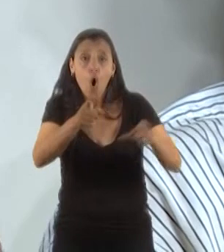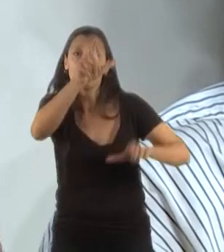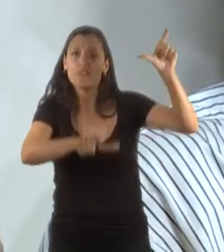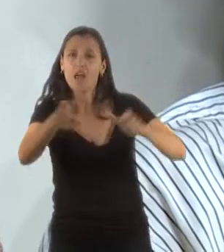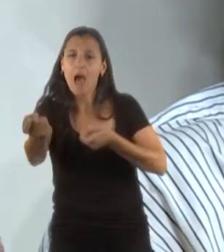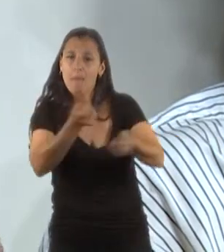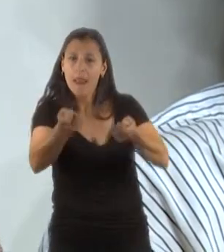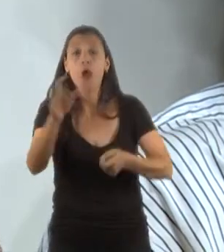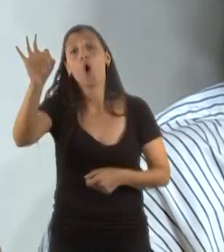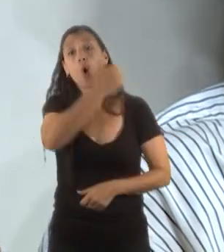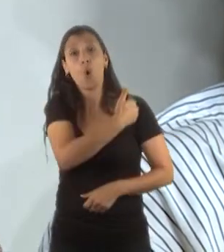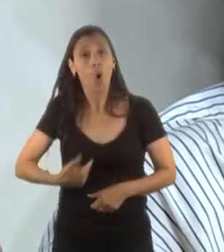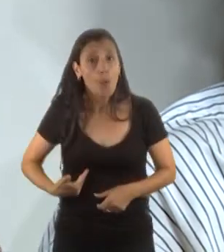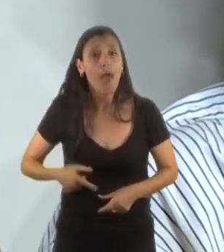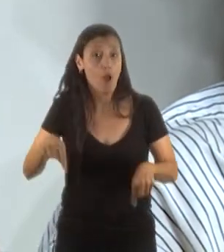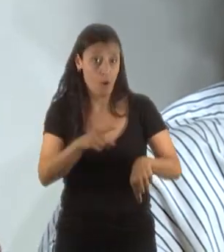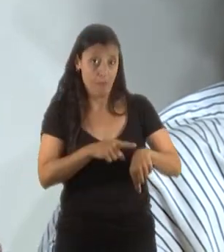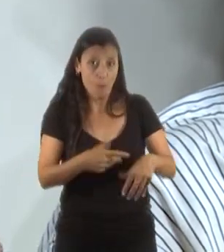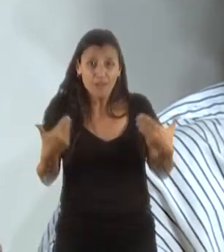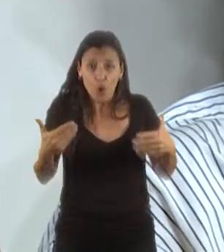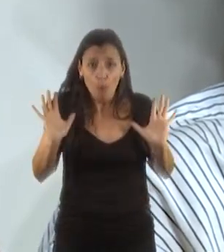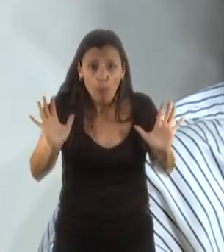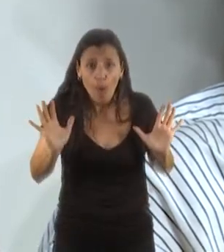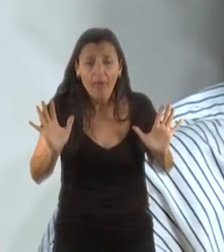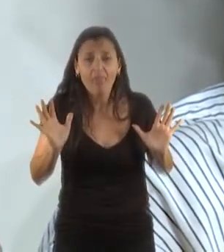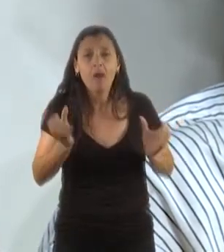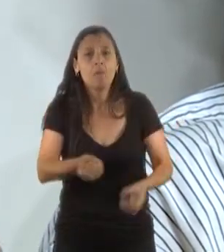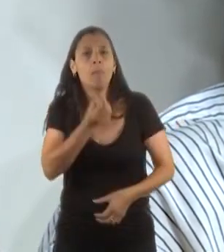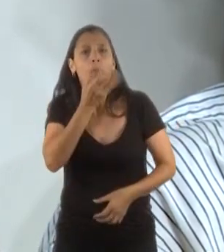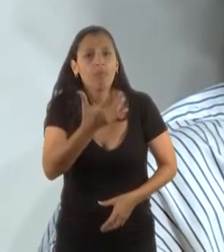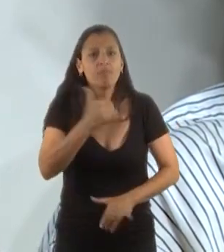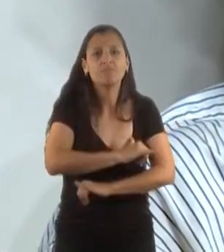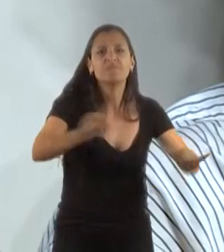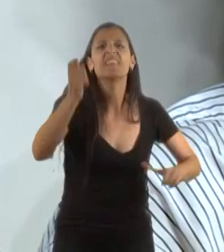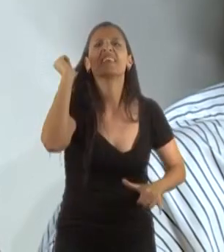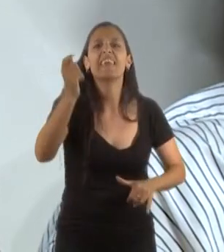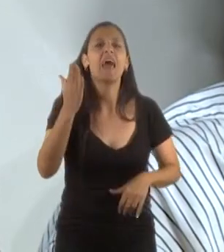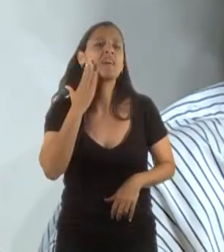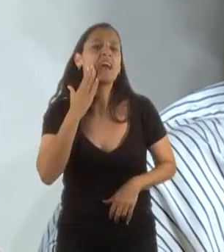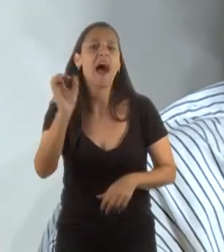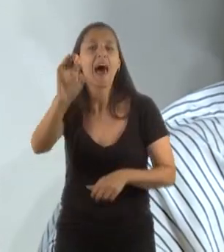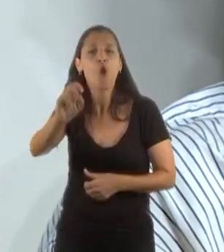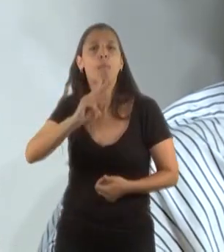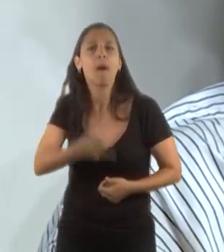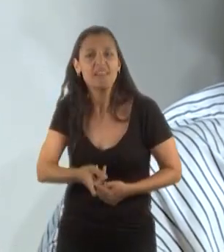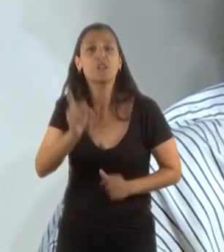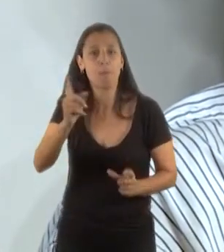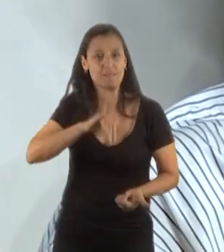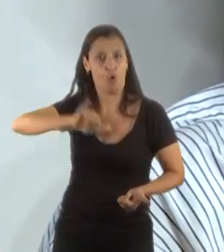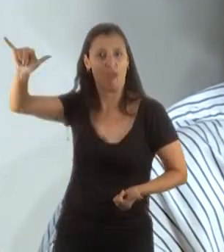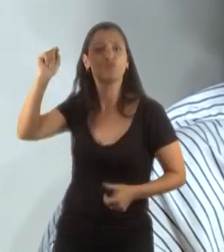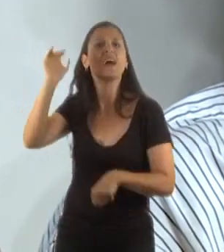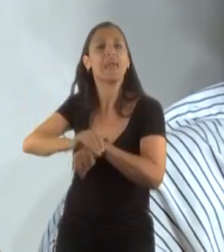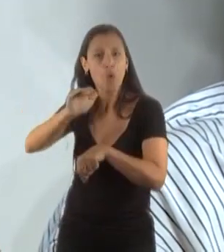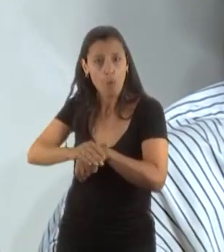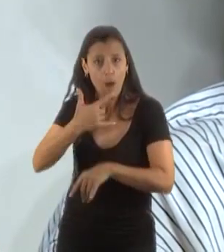y si el gobierno está en condiciones, en este momento, de revelar algunos de los nombres que fueron denunciados en esa línea, y vinculado